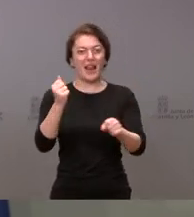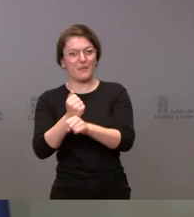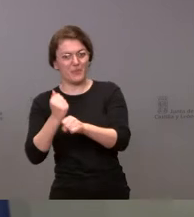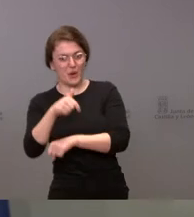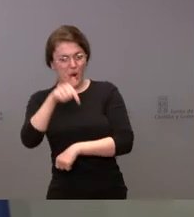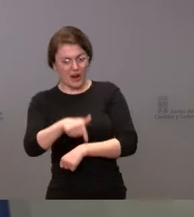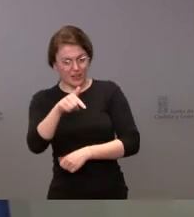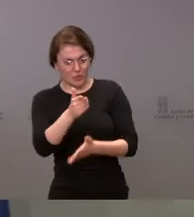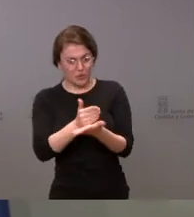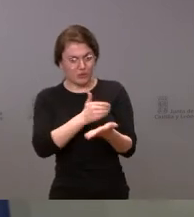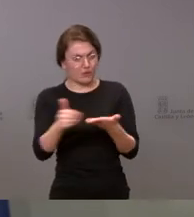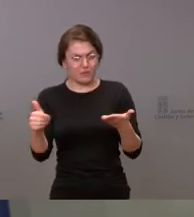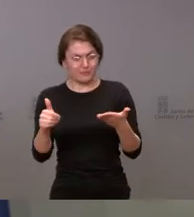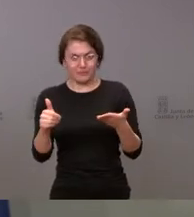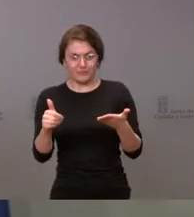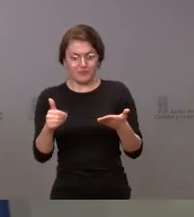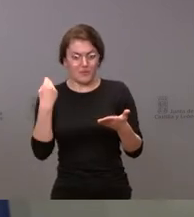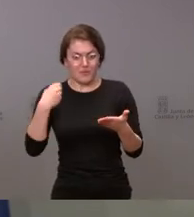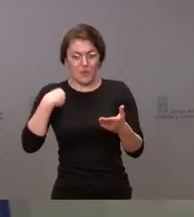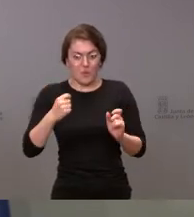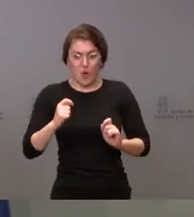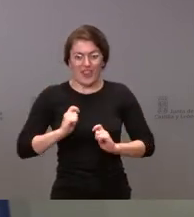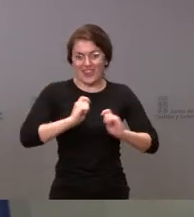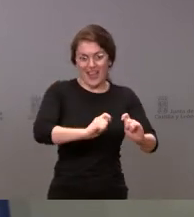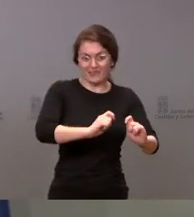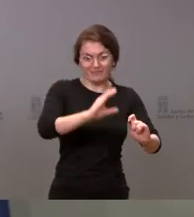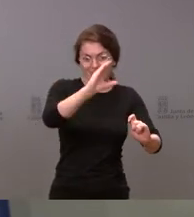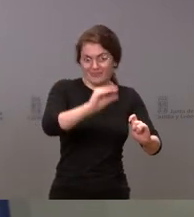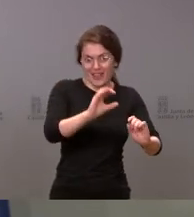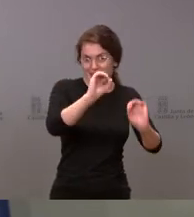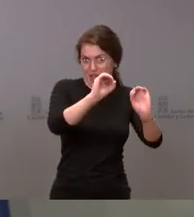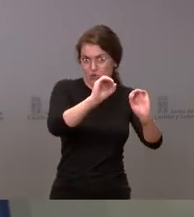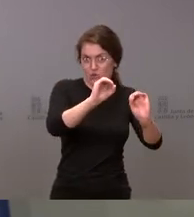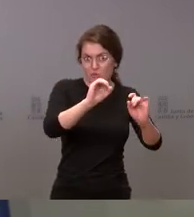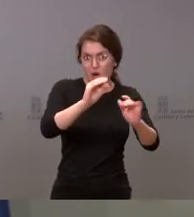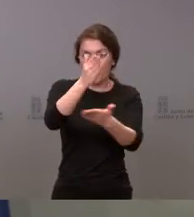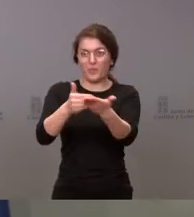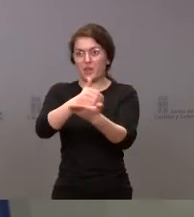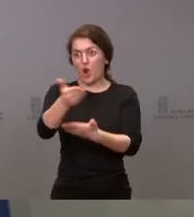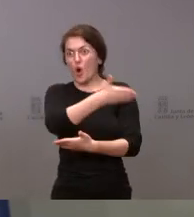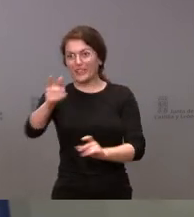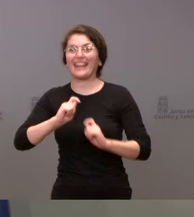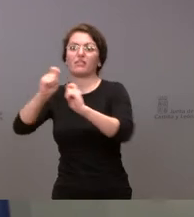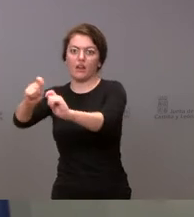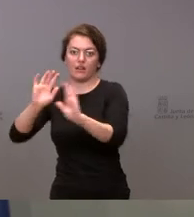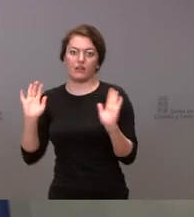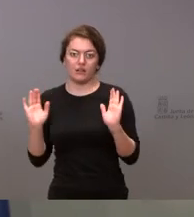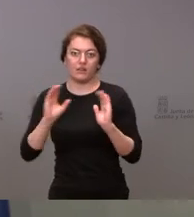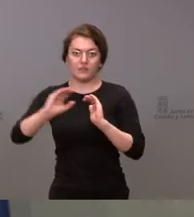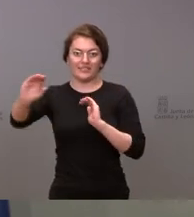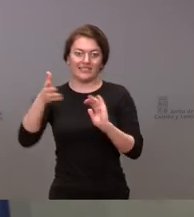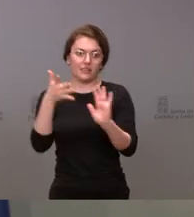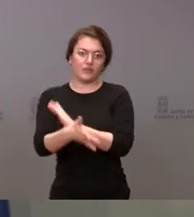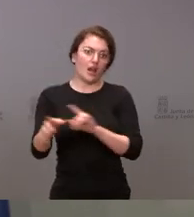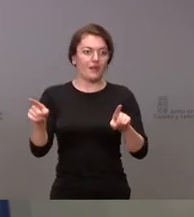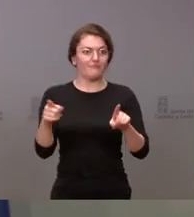no se le ha entregado ninguna cantidad y se ha entregado a otras comunidades autónomas. Por tanto, esta exigencia de justicia